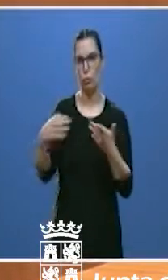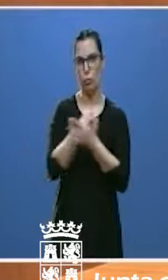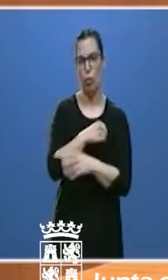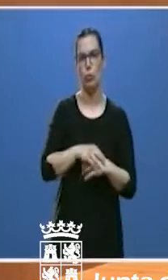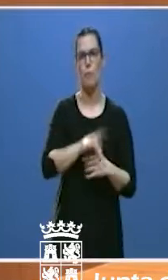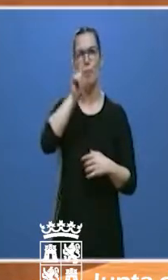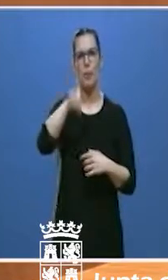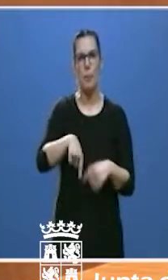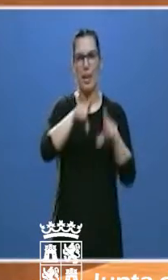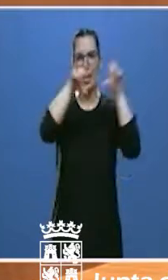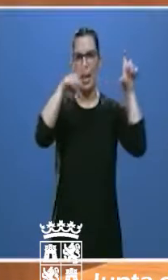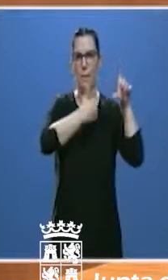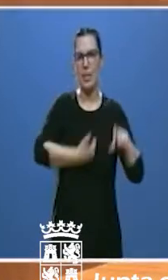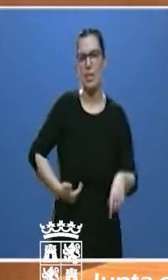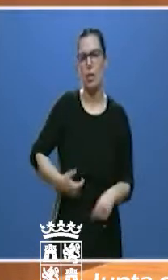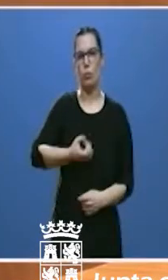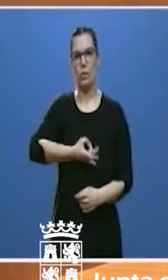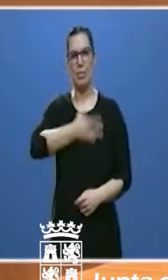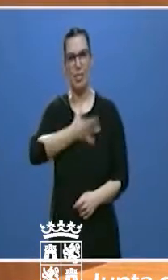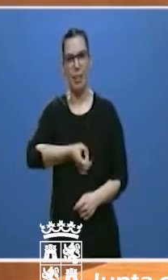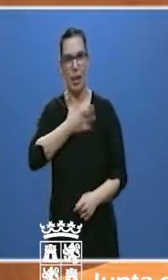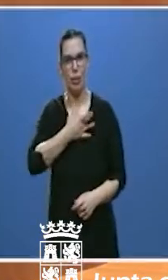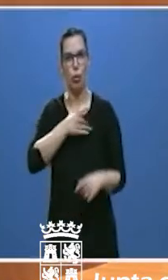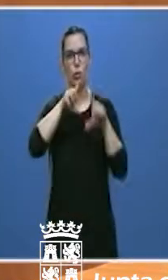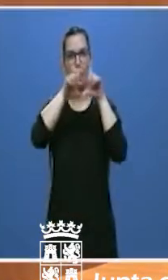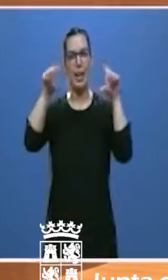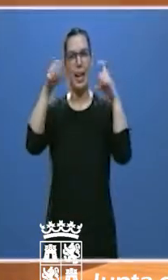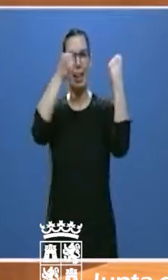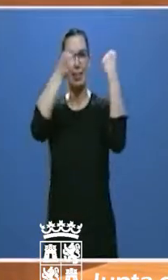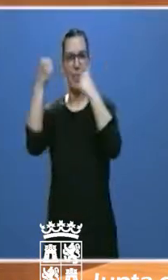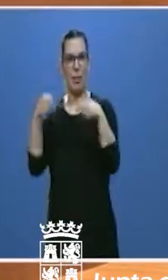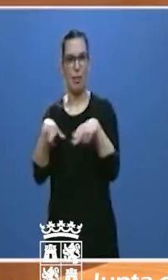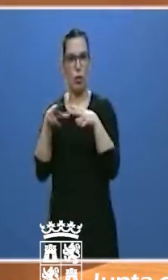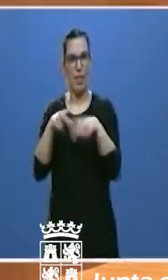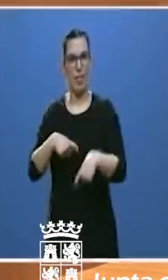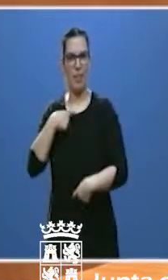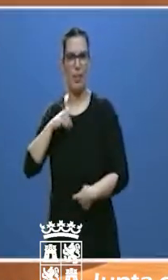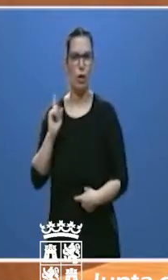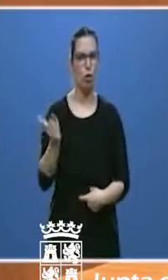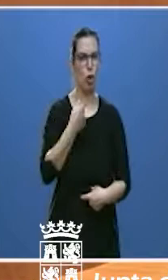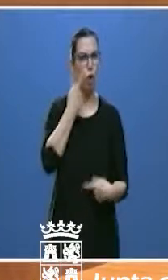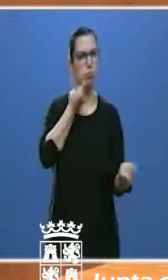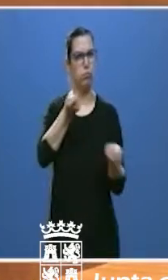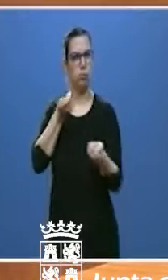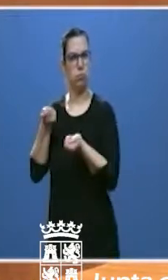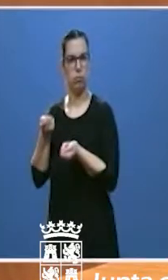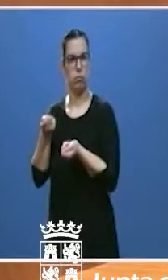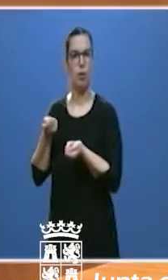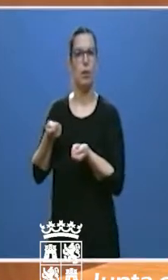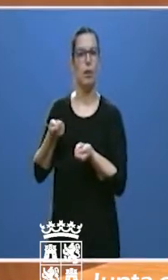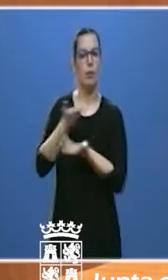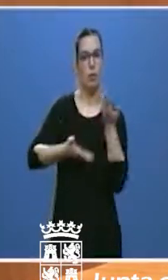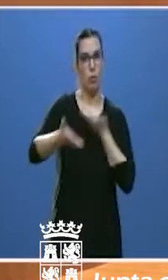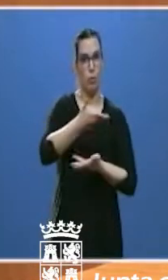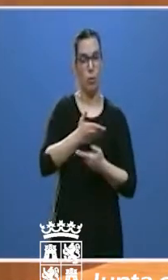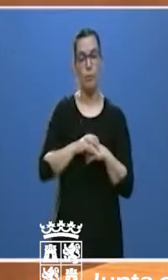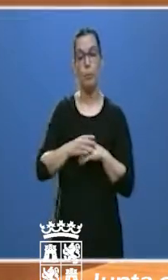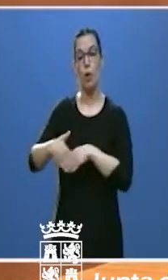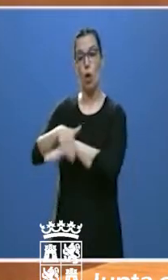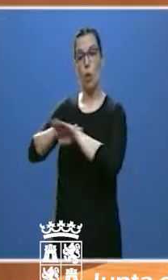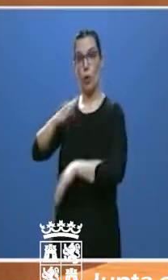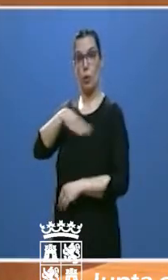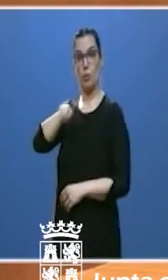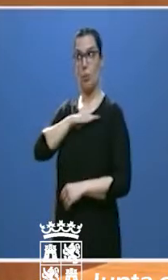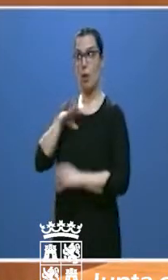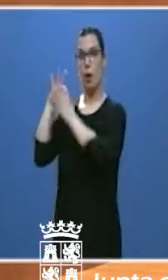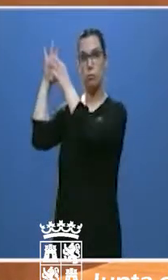económicos y sociales y con las entidades de la sociedad civil. Con el Gobierno de España mantenemos desde el principio una